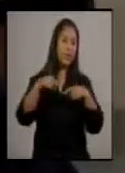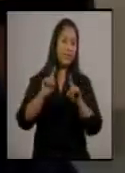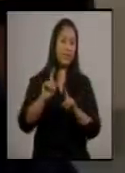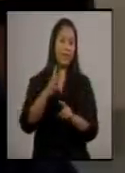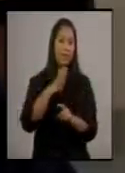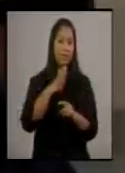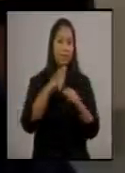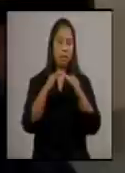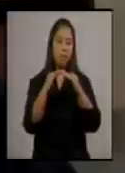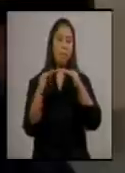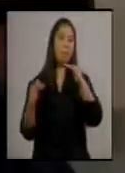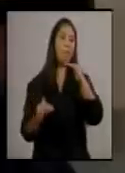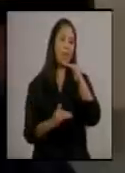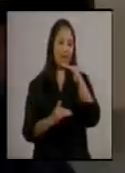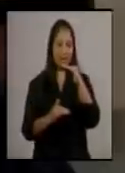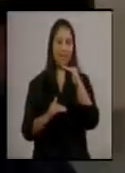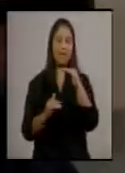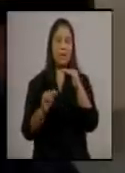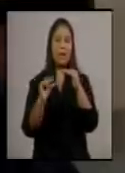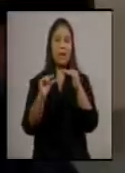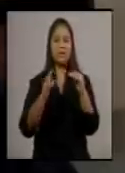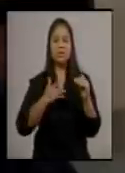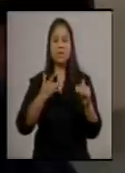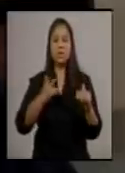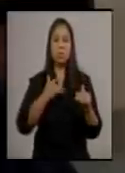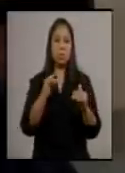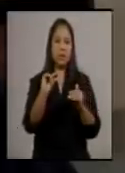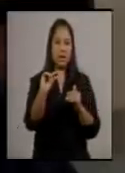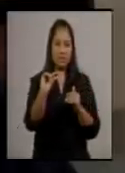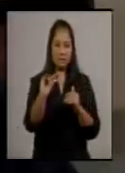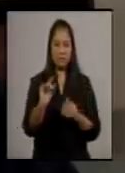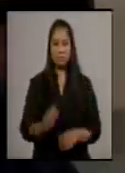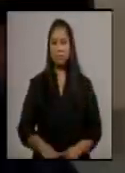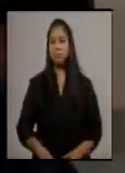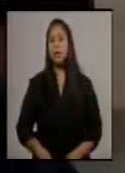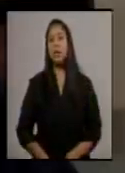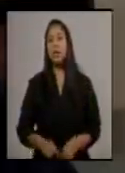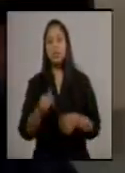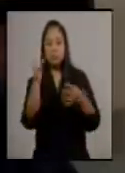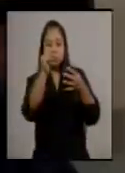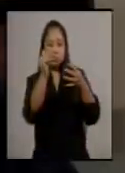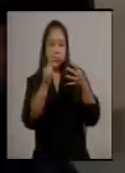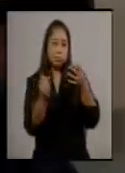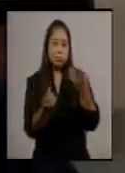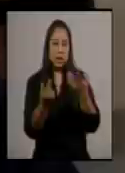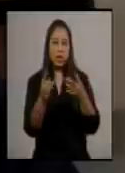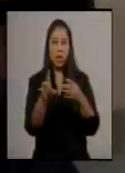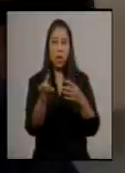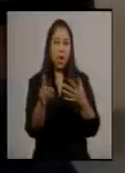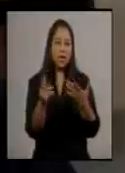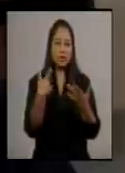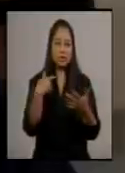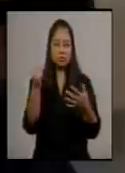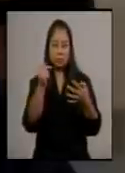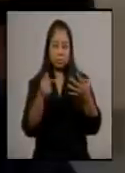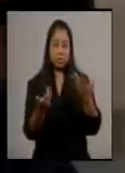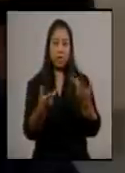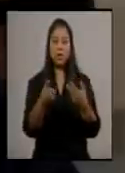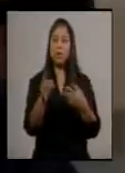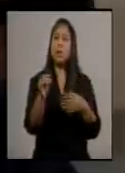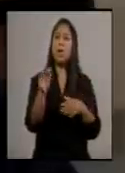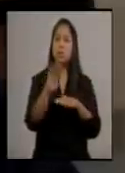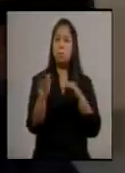una sintomatología leve. No quiero ni pensar en lo que otros muchos han pasado,